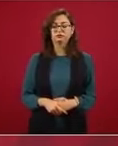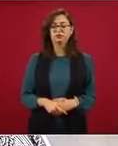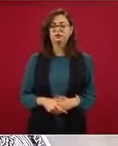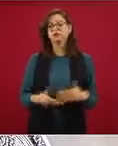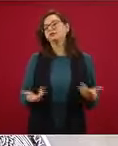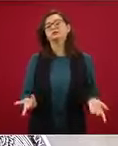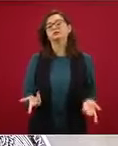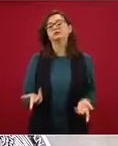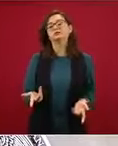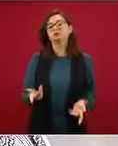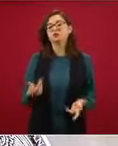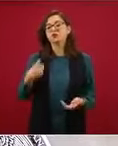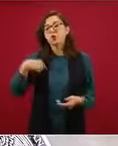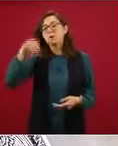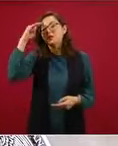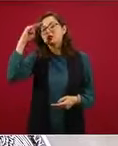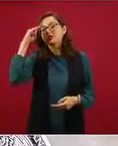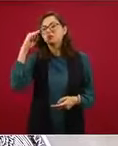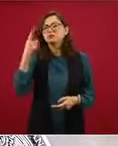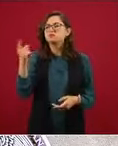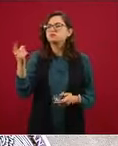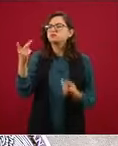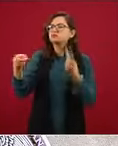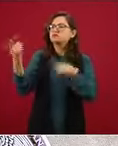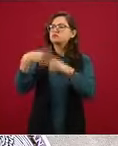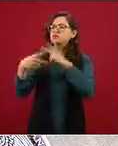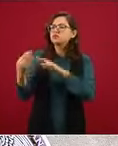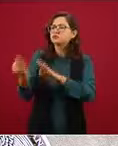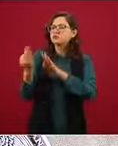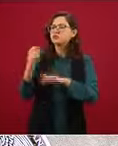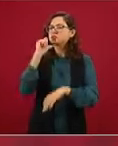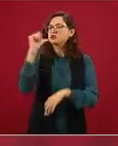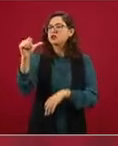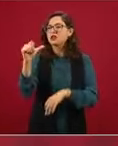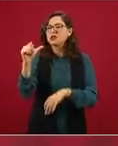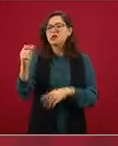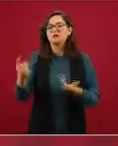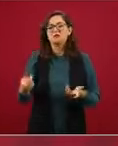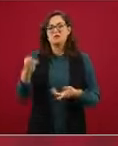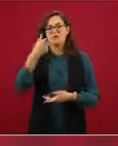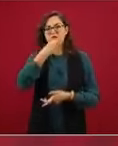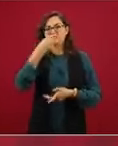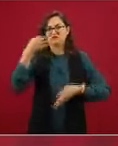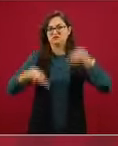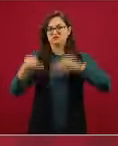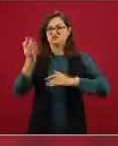informar. El fiscal Alejandro Germán Ero es un agente seria,